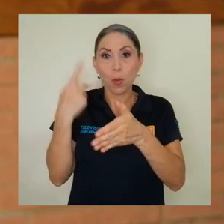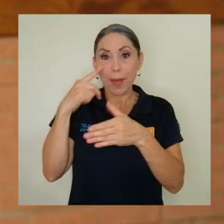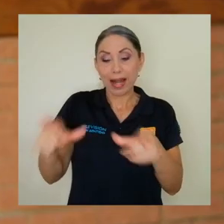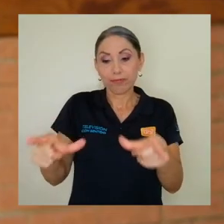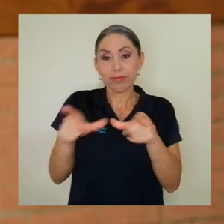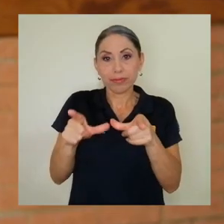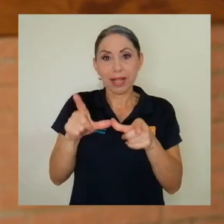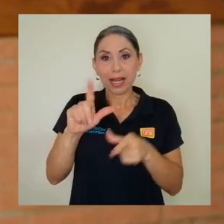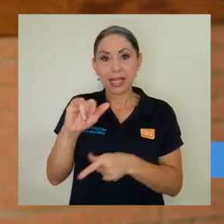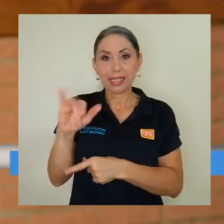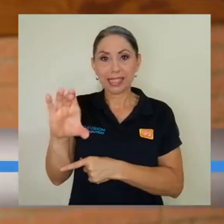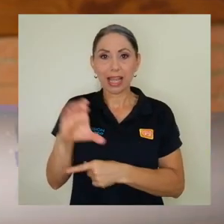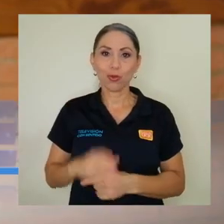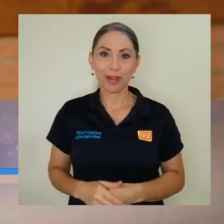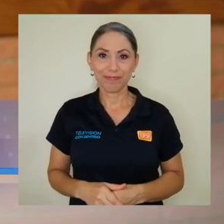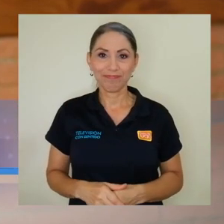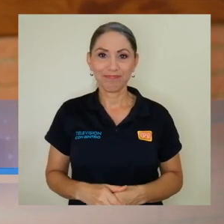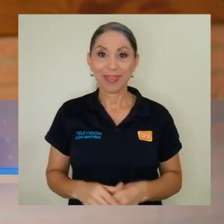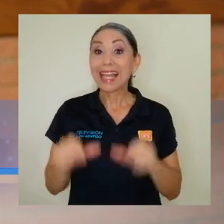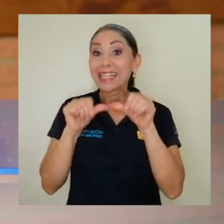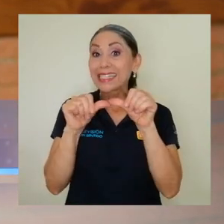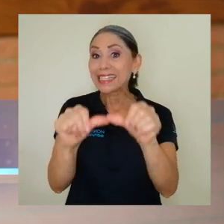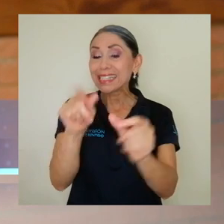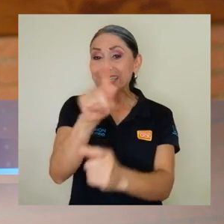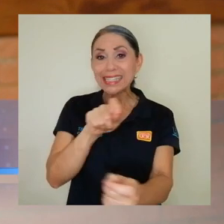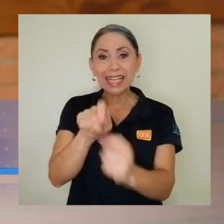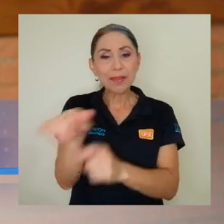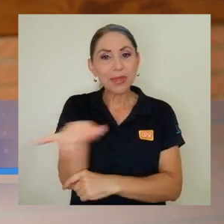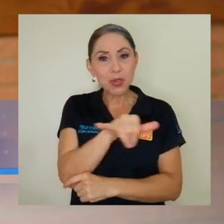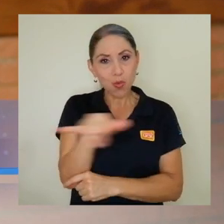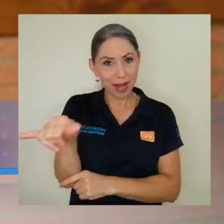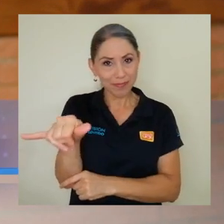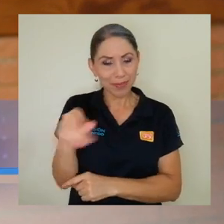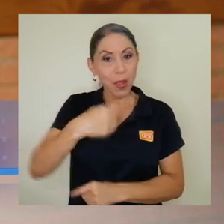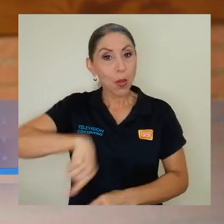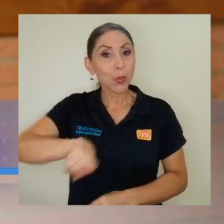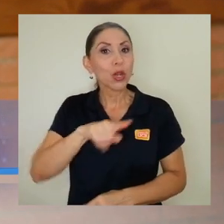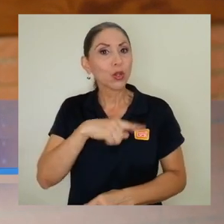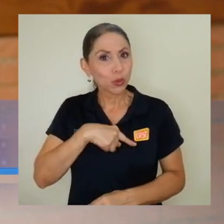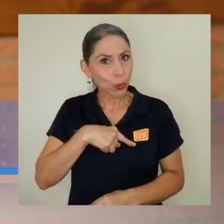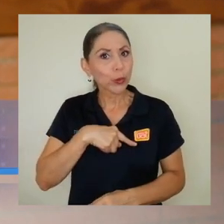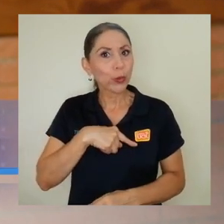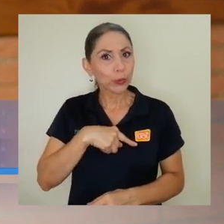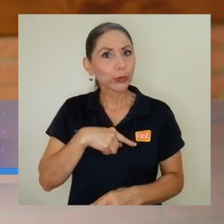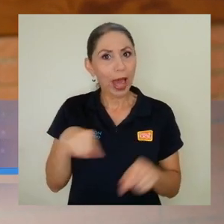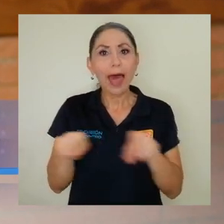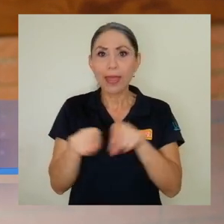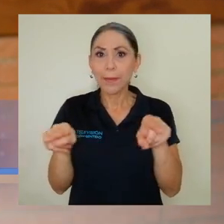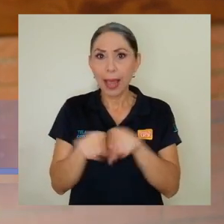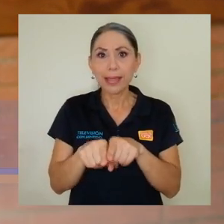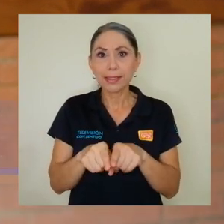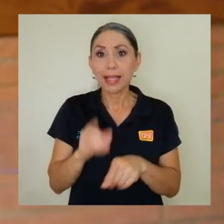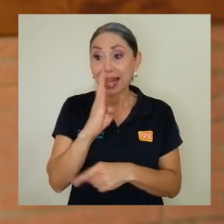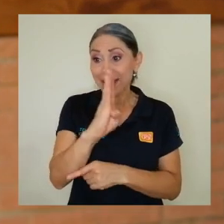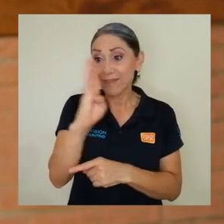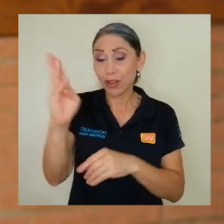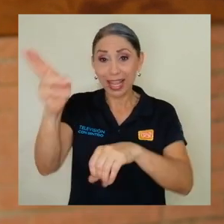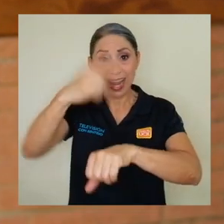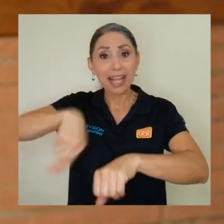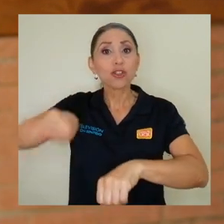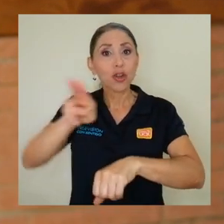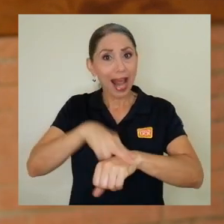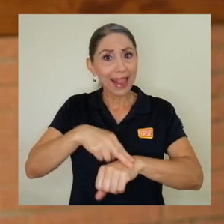Sigue exactamente igual porque nosotros también recibíamos siempre, además de que la Biblioteca Nacional recibía un